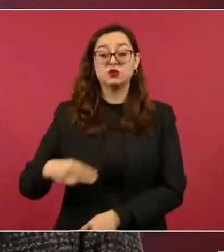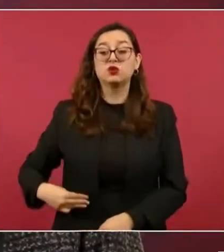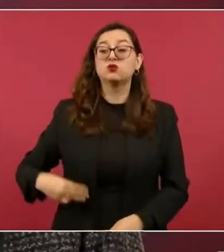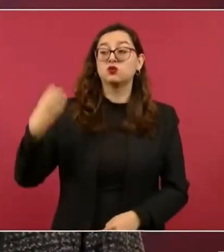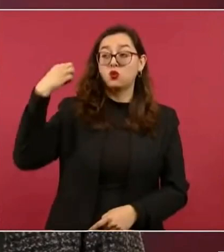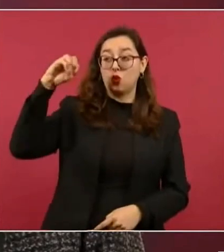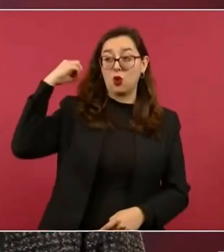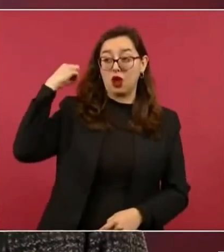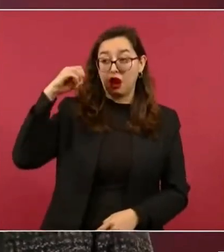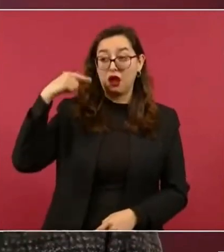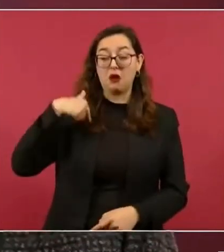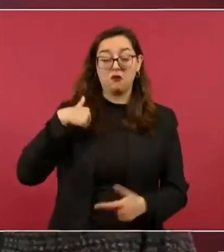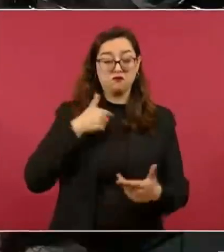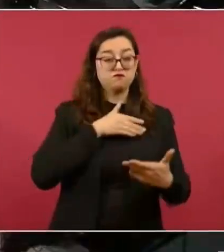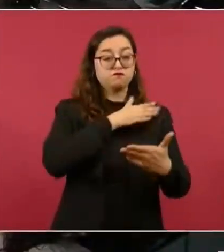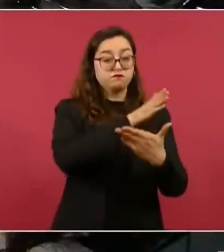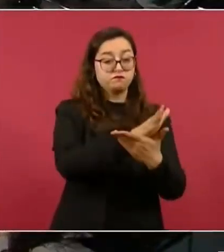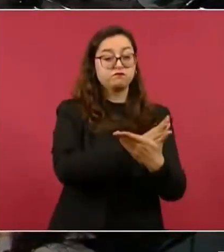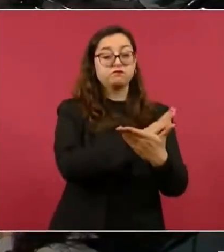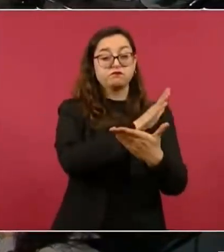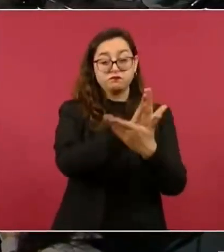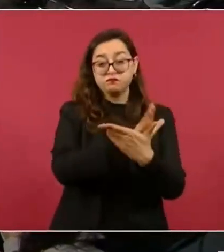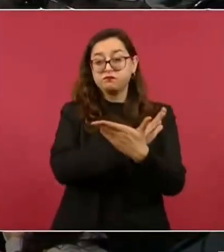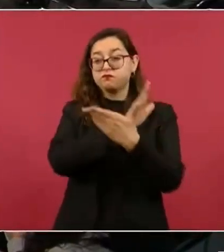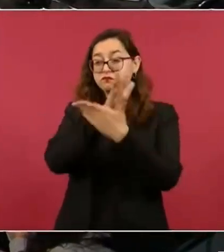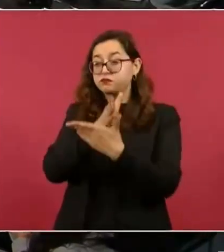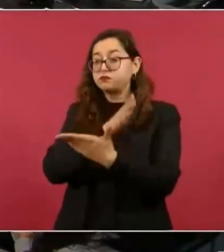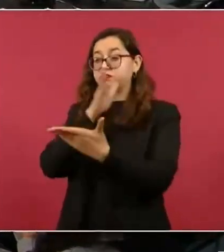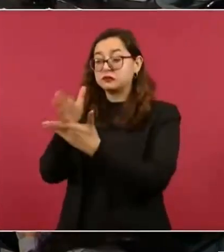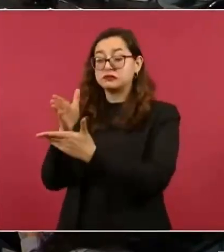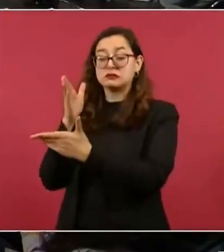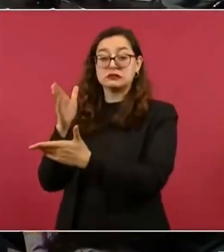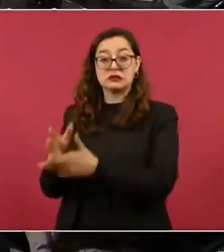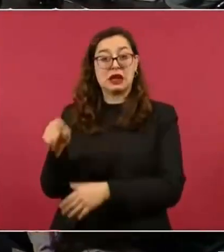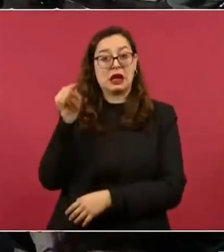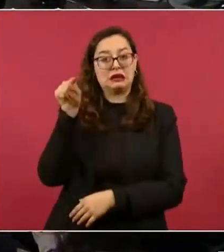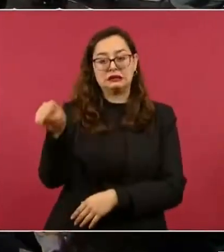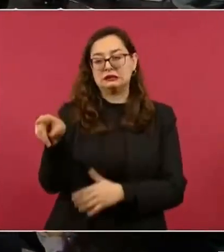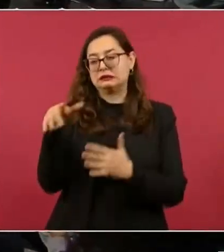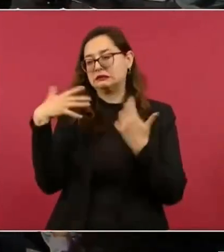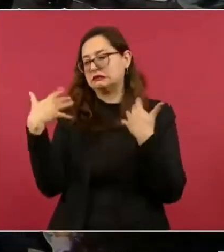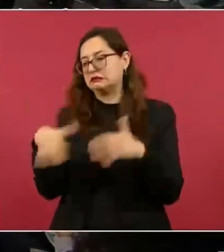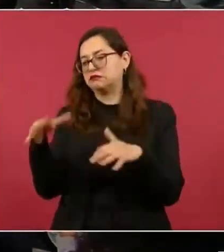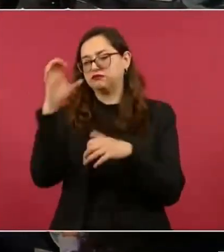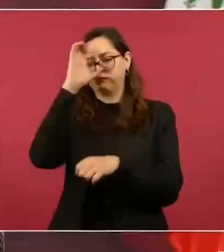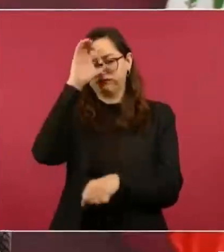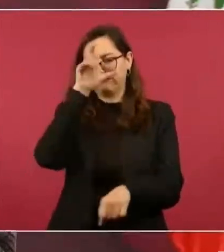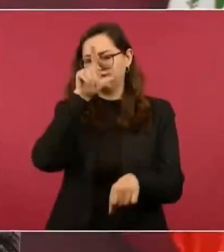que es uno de los estados con más cultura, en el mundo,